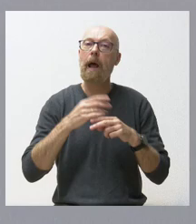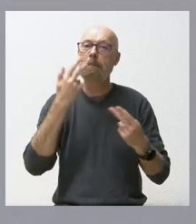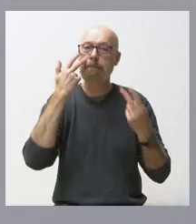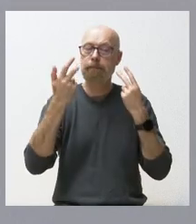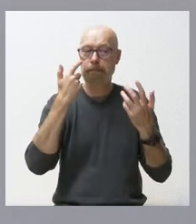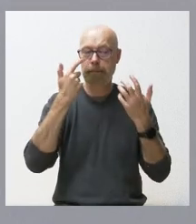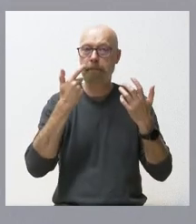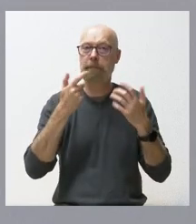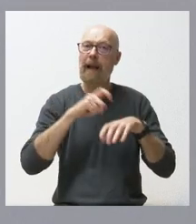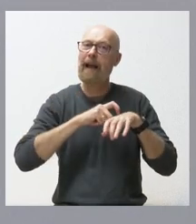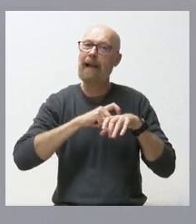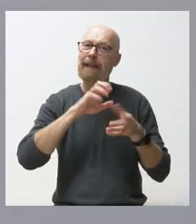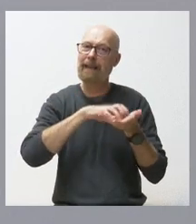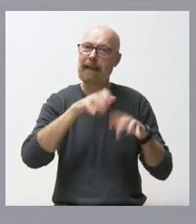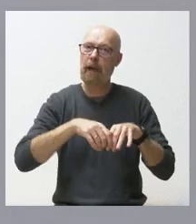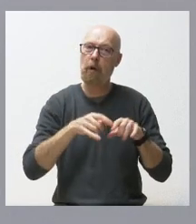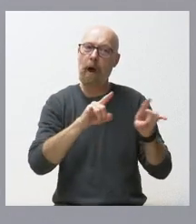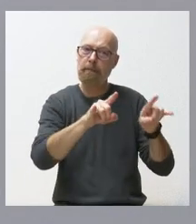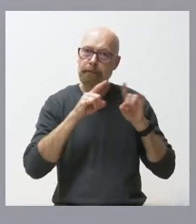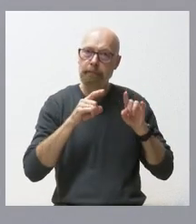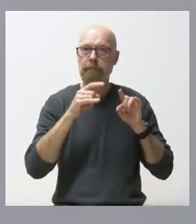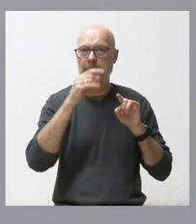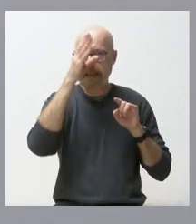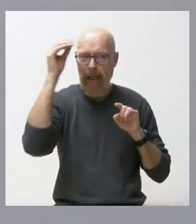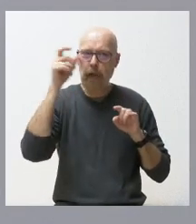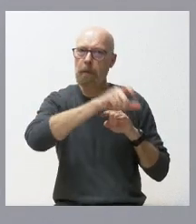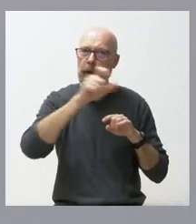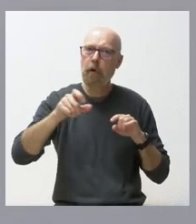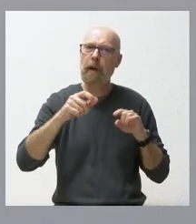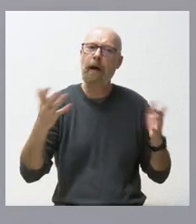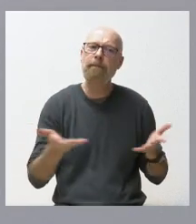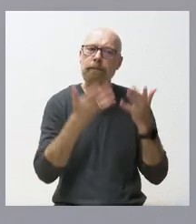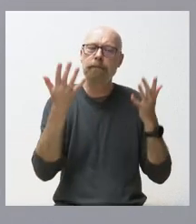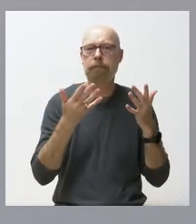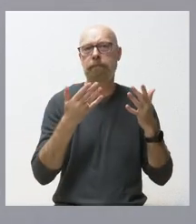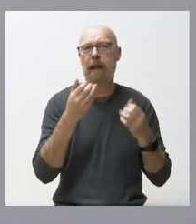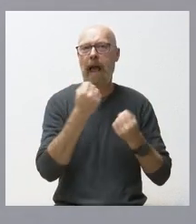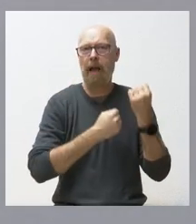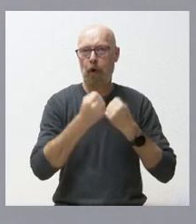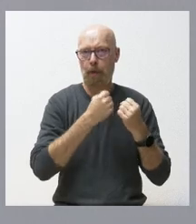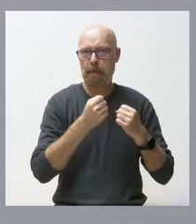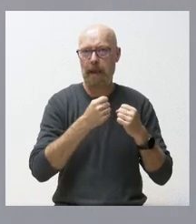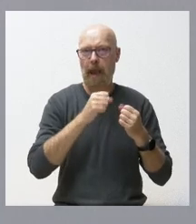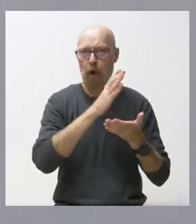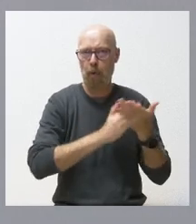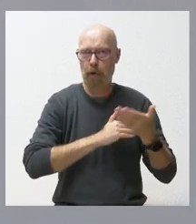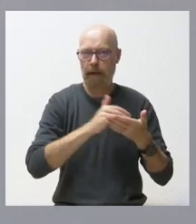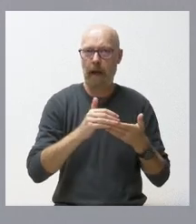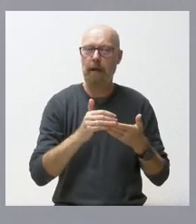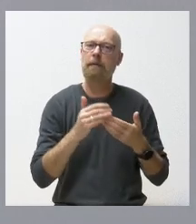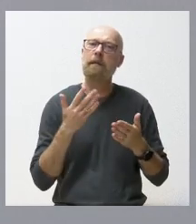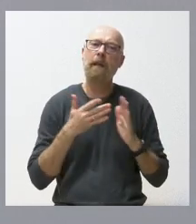León y retener talento y atraer talento y favorecer la actividad económica de nuestra comunidad. Incluye el apoyo individual,